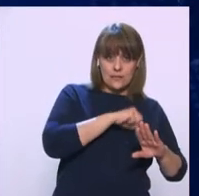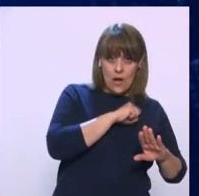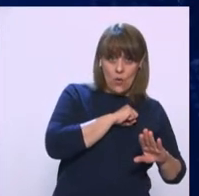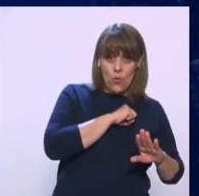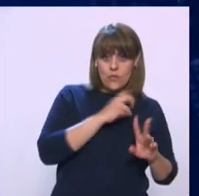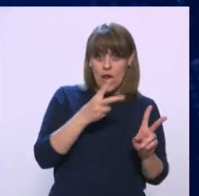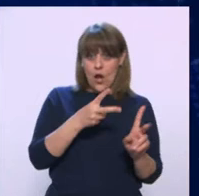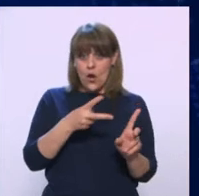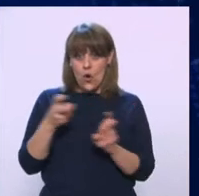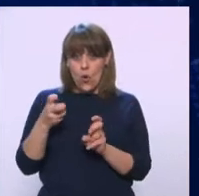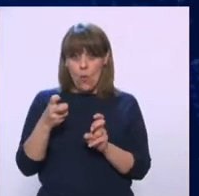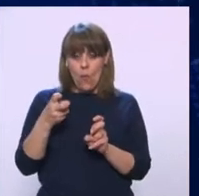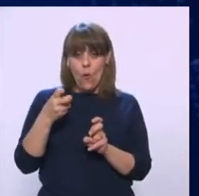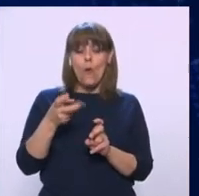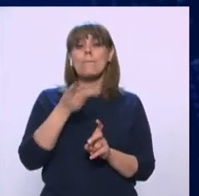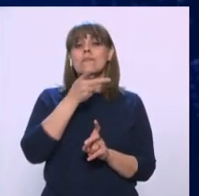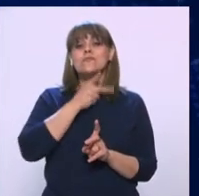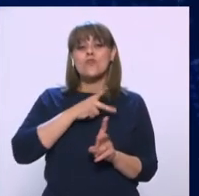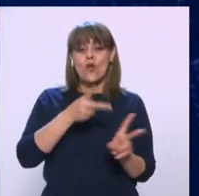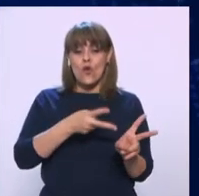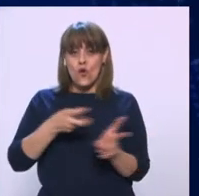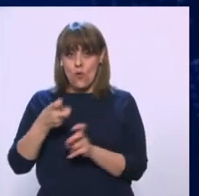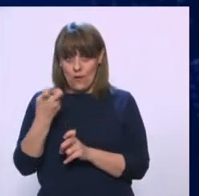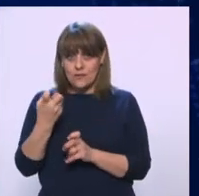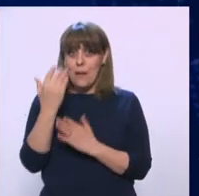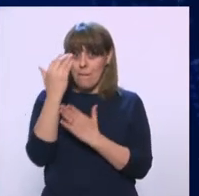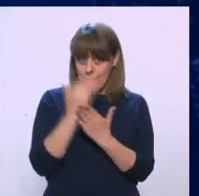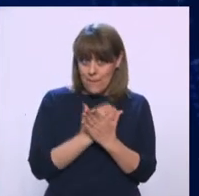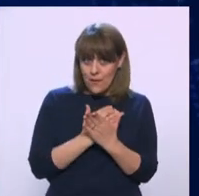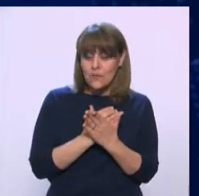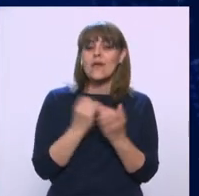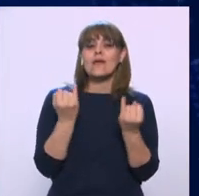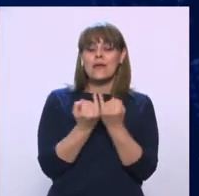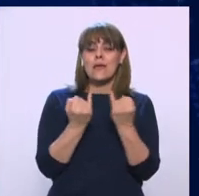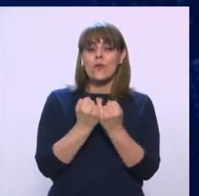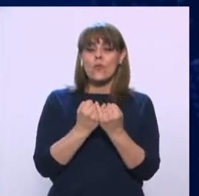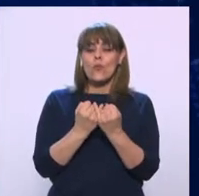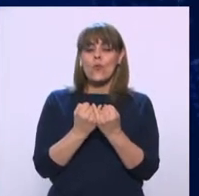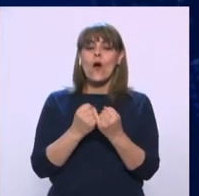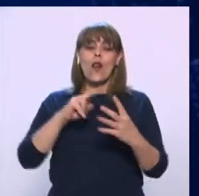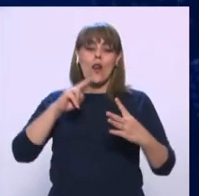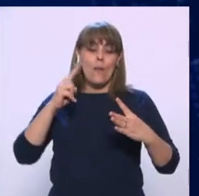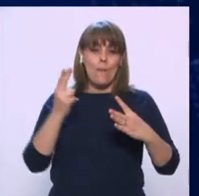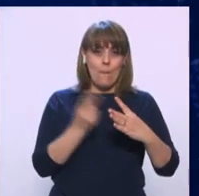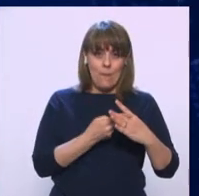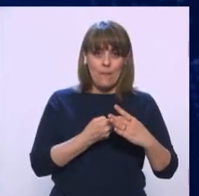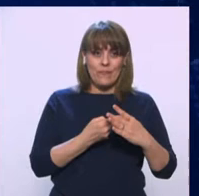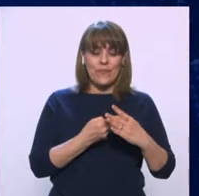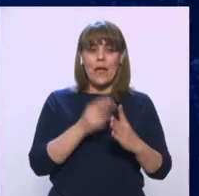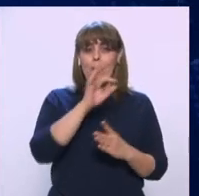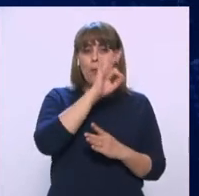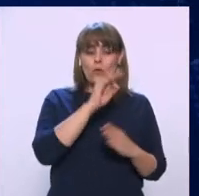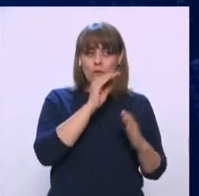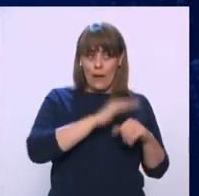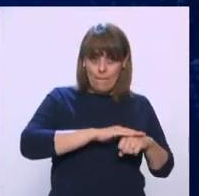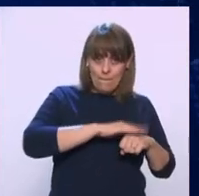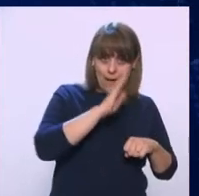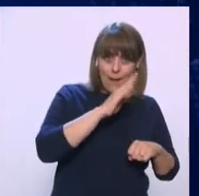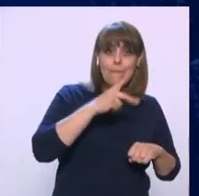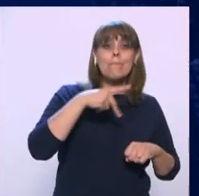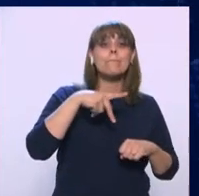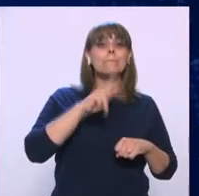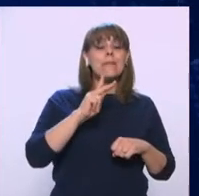el robo de hidrocarburos. Y añadir sobre el homicidio doloso, que refiere sobre el porcentaje al alza, pero que,